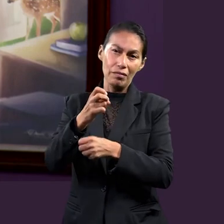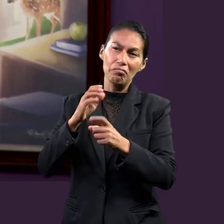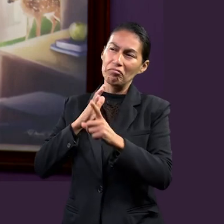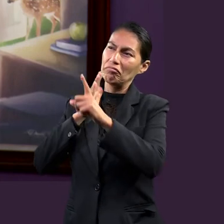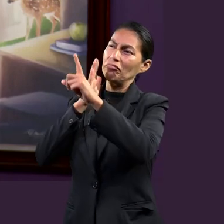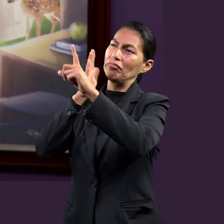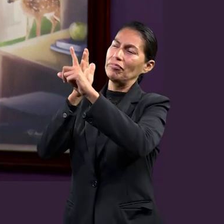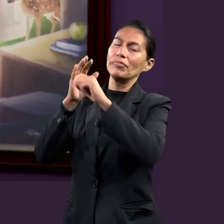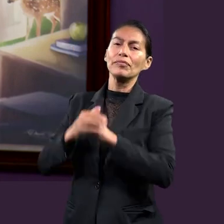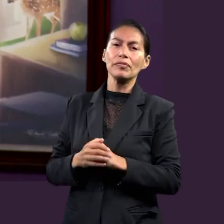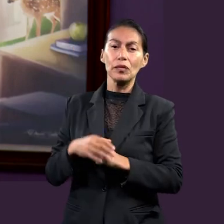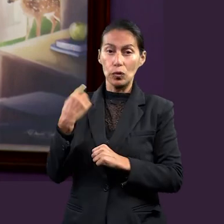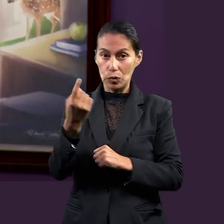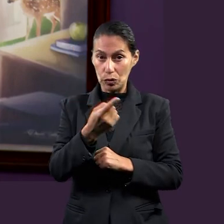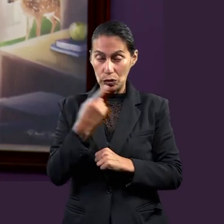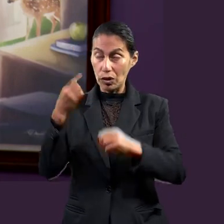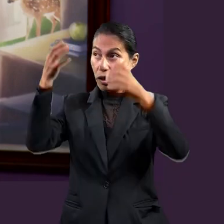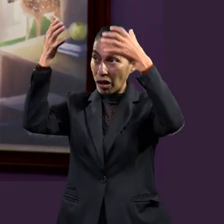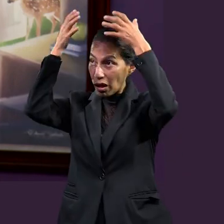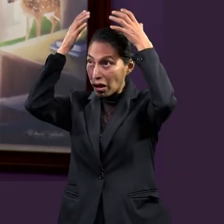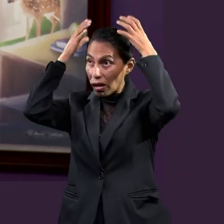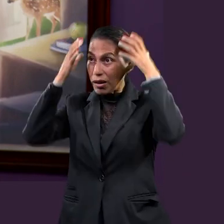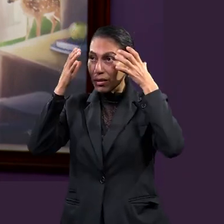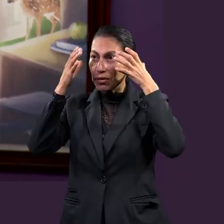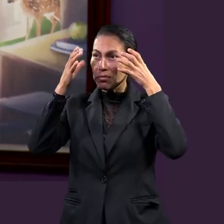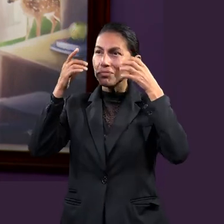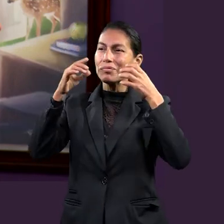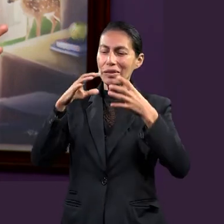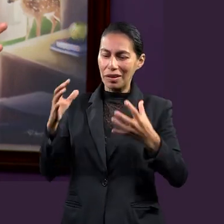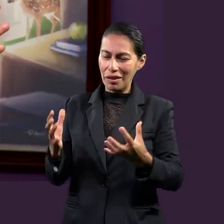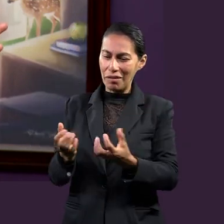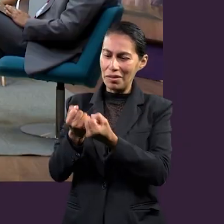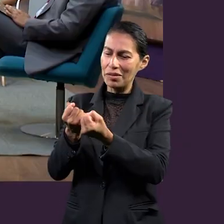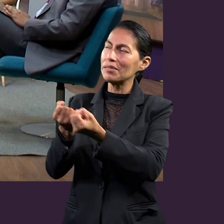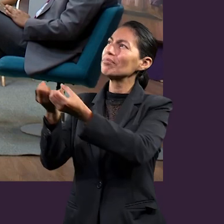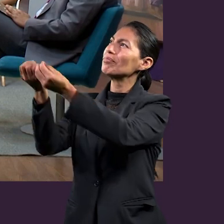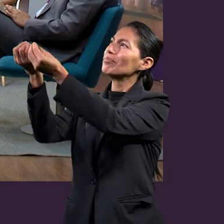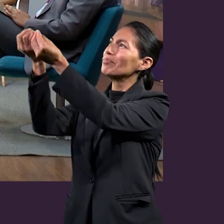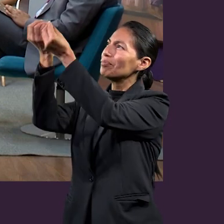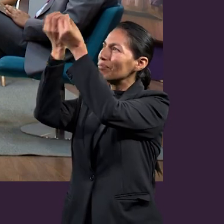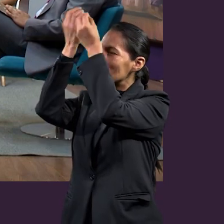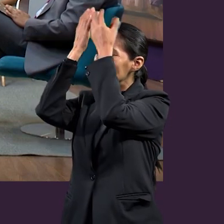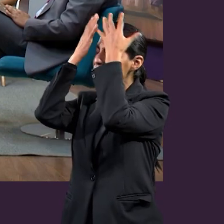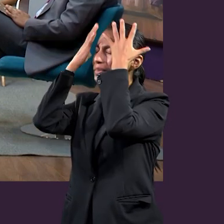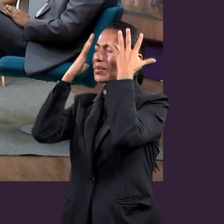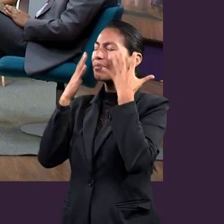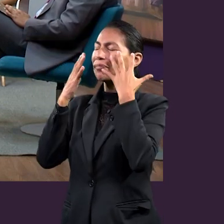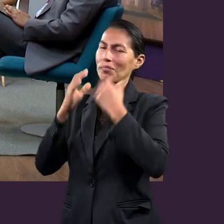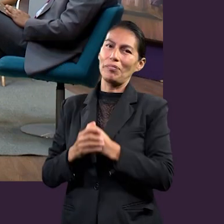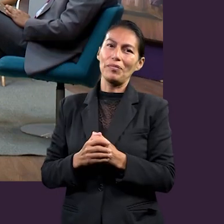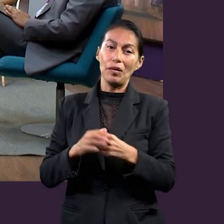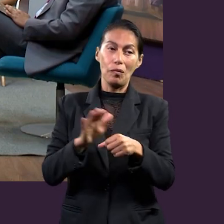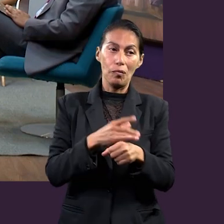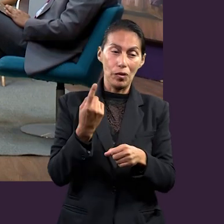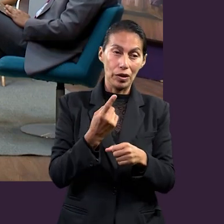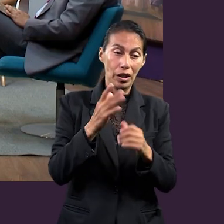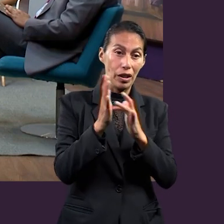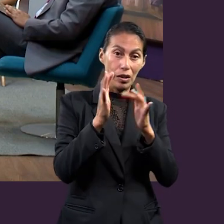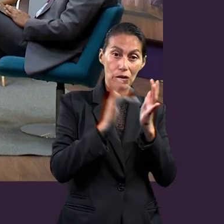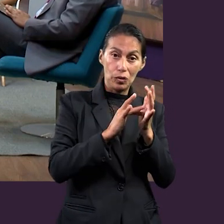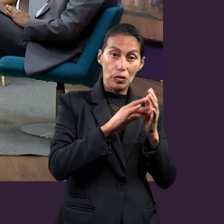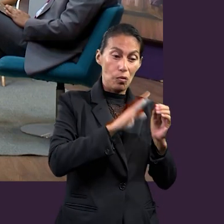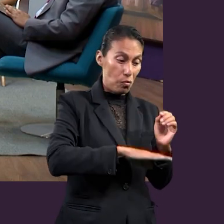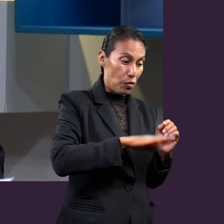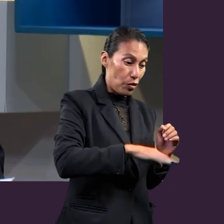es el casco, la seguridad que nosotros debemos tener en nuestro diario vivir. En eso se tiene que enfocar el casco que nosotros nos ponemos,